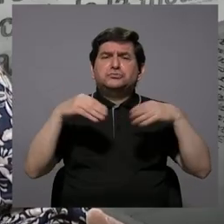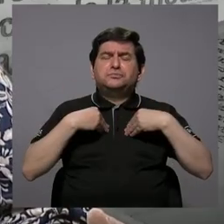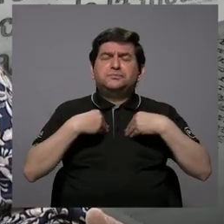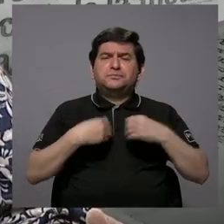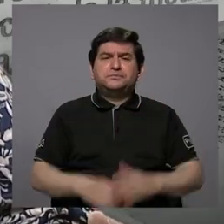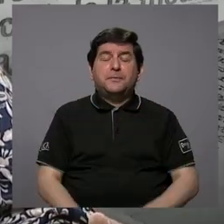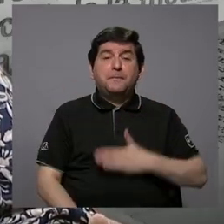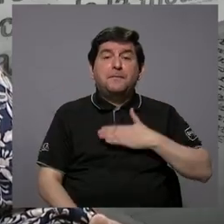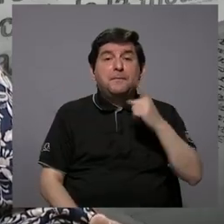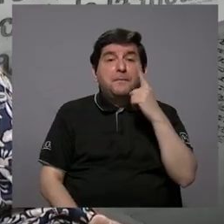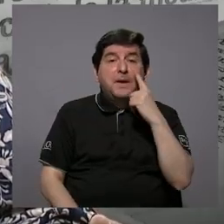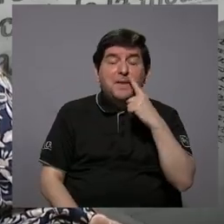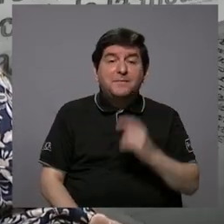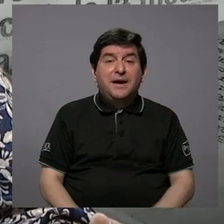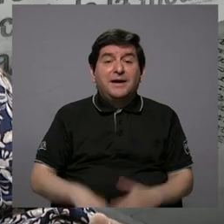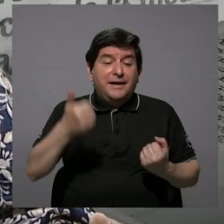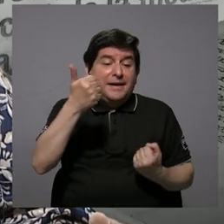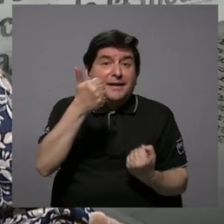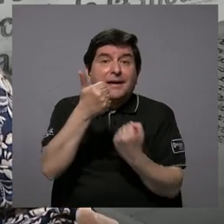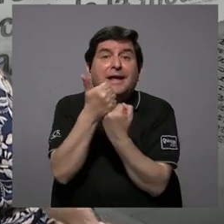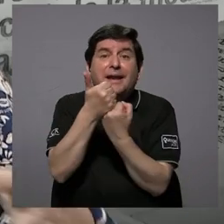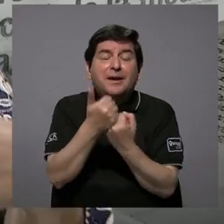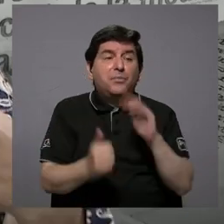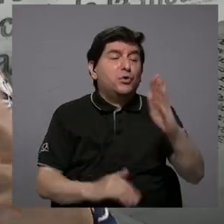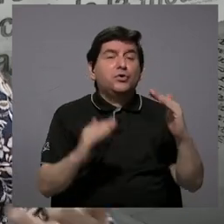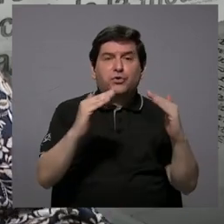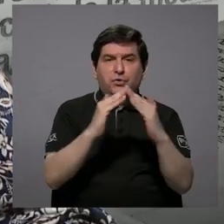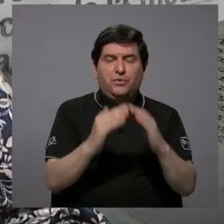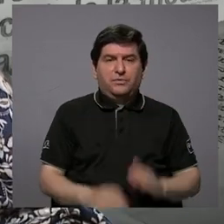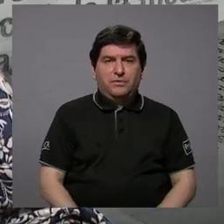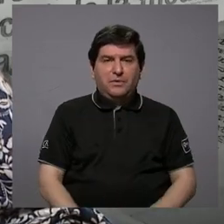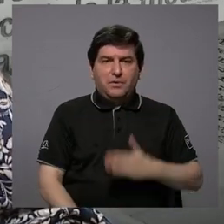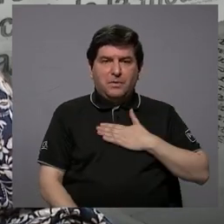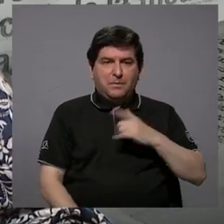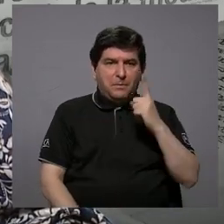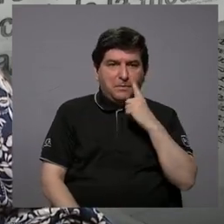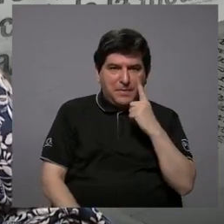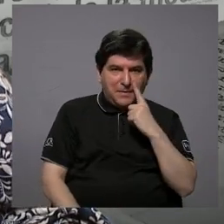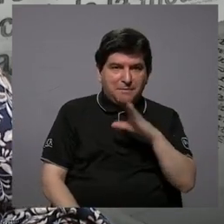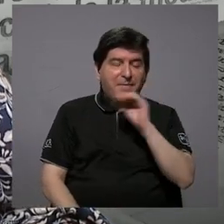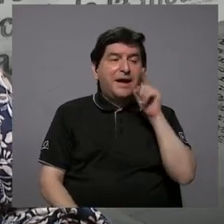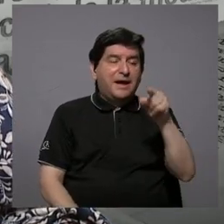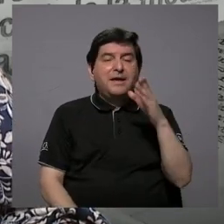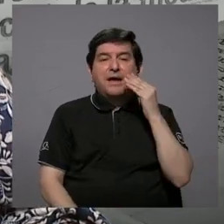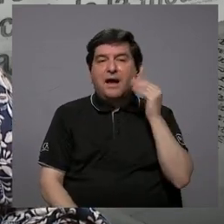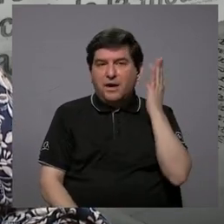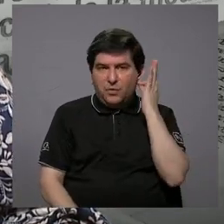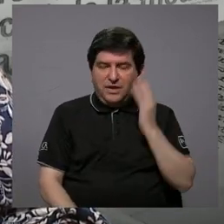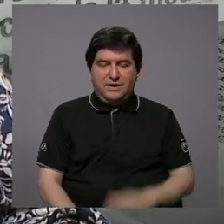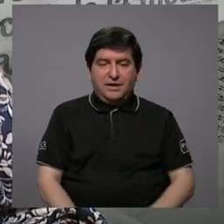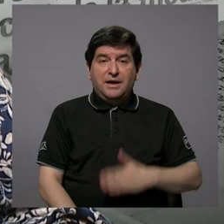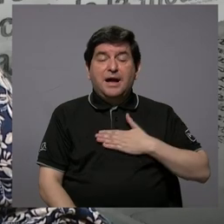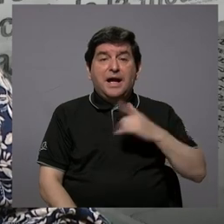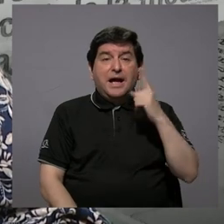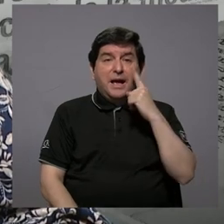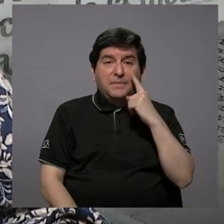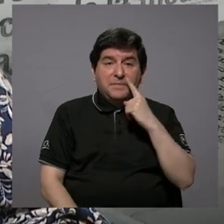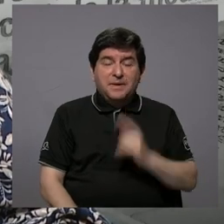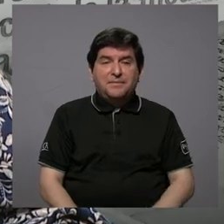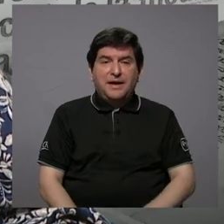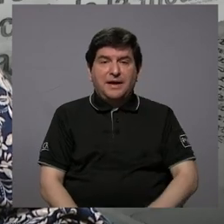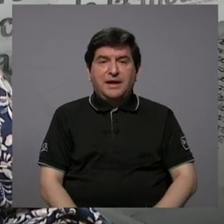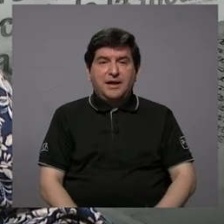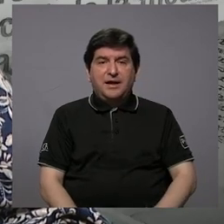Entonces, mi papá era el sostén de su casa, que era mi papá y ella. Cuando a mi papá le quitan el